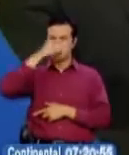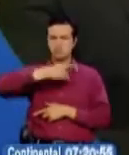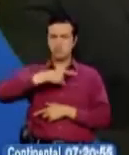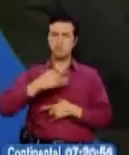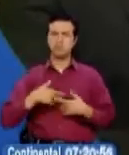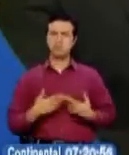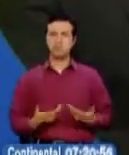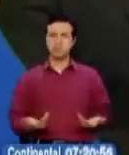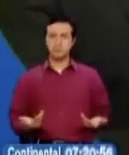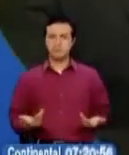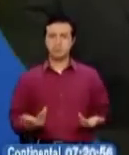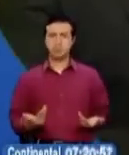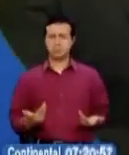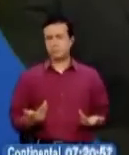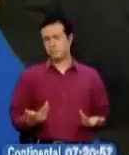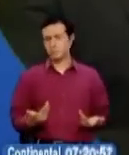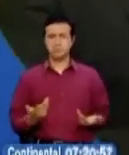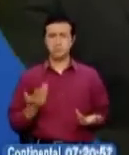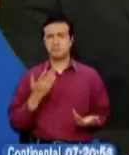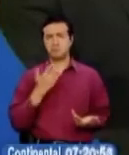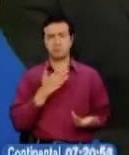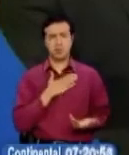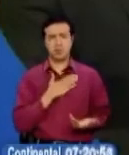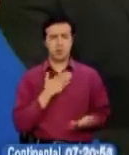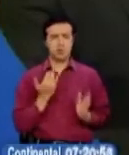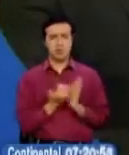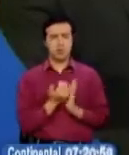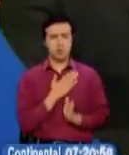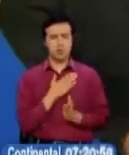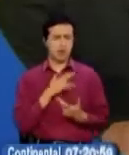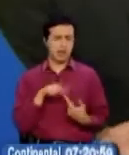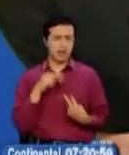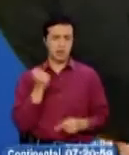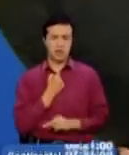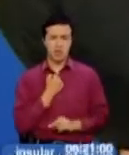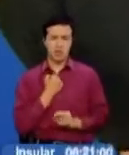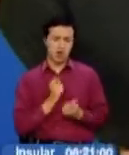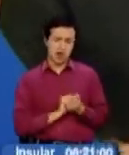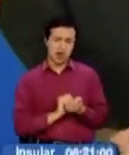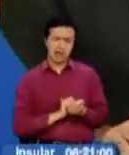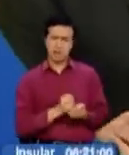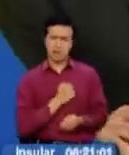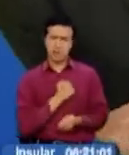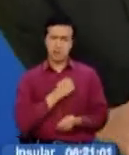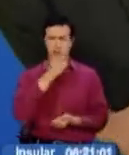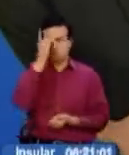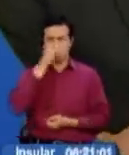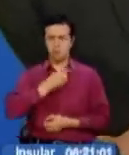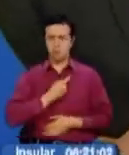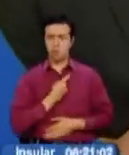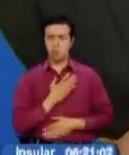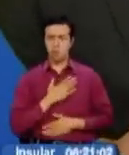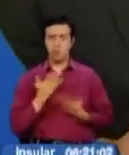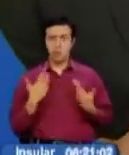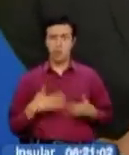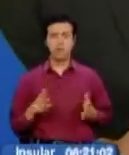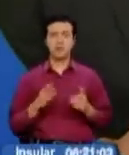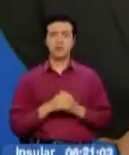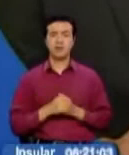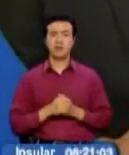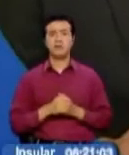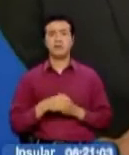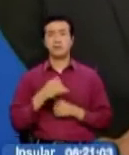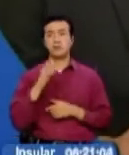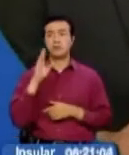que les permite, les exige su propio ADN, ser actores de sus propias decisiones. En ese sentido, les ha caído muy